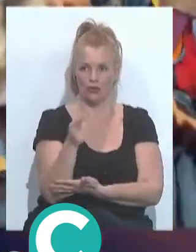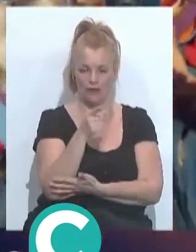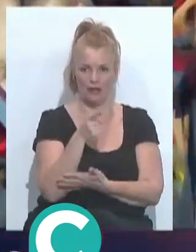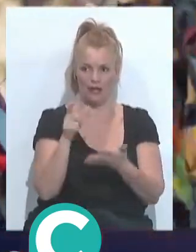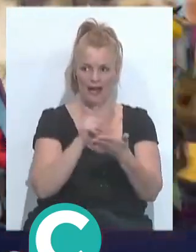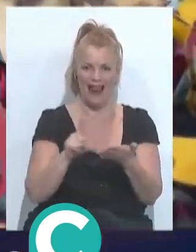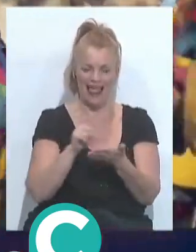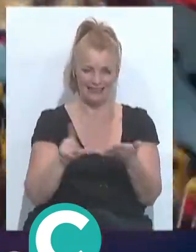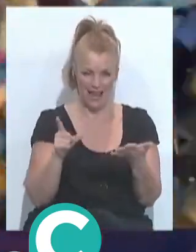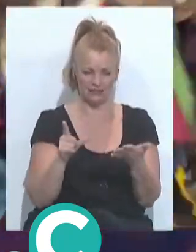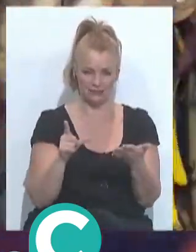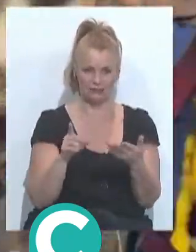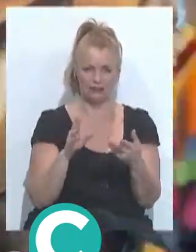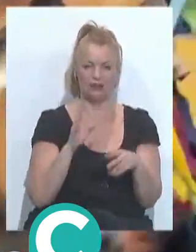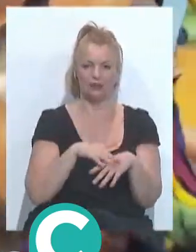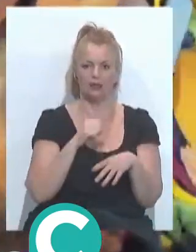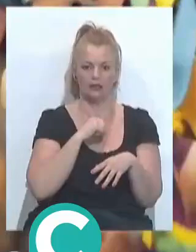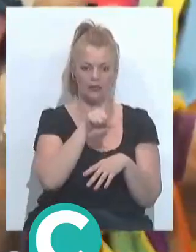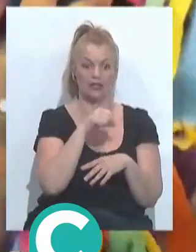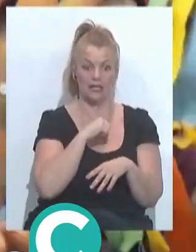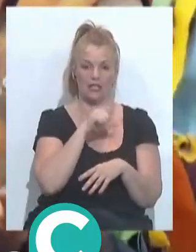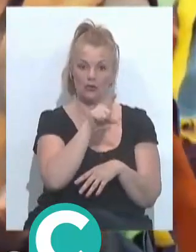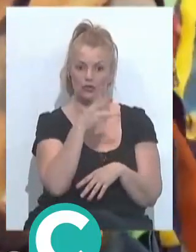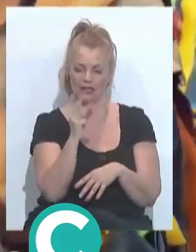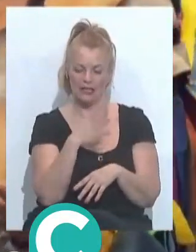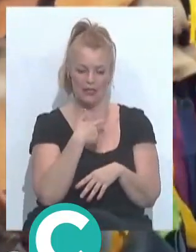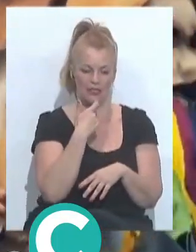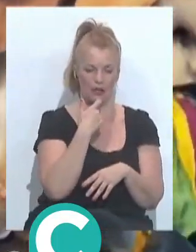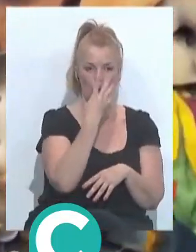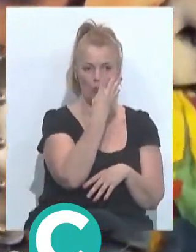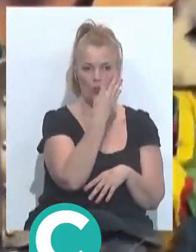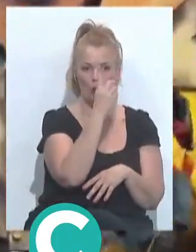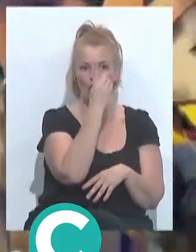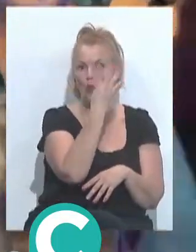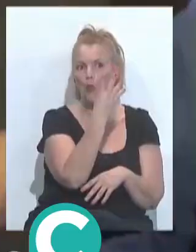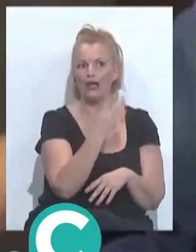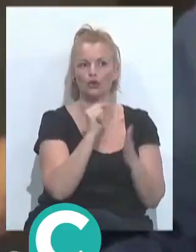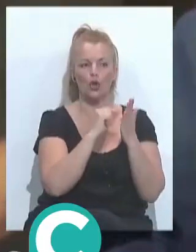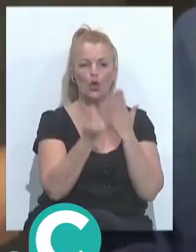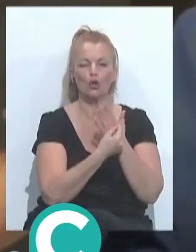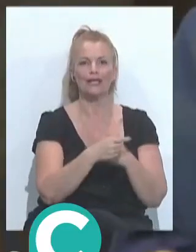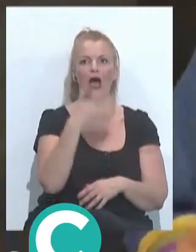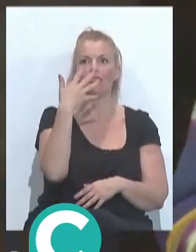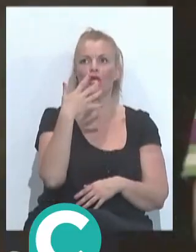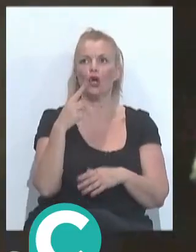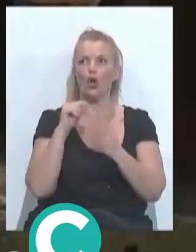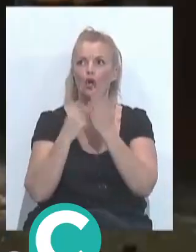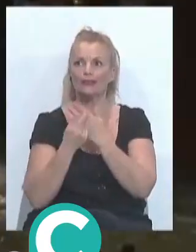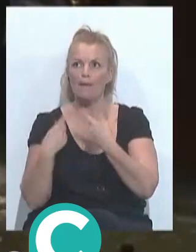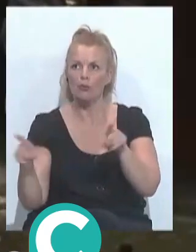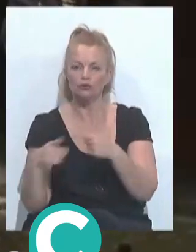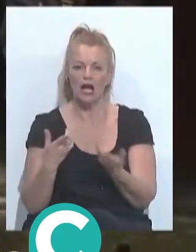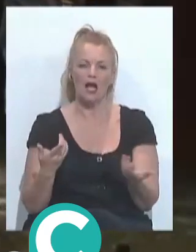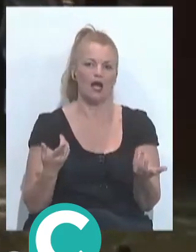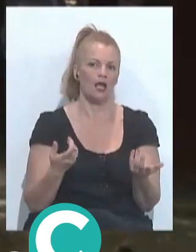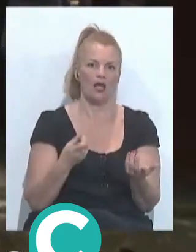letras, música afinación sobre 10, para tener 130 puntos, tú has tenido 4 en letras y 5 como mucho en música, entonces...